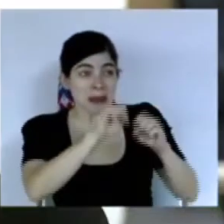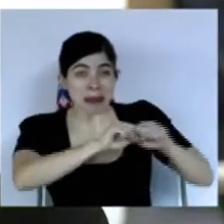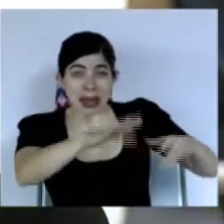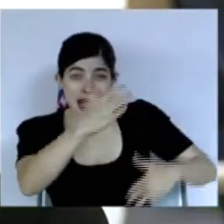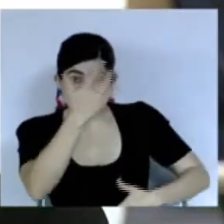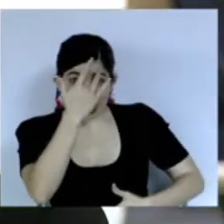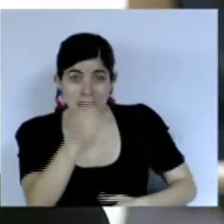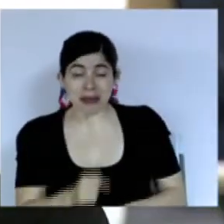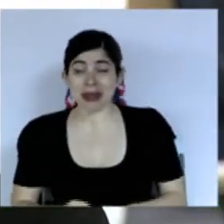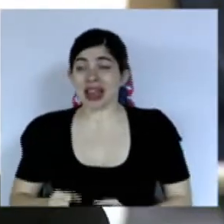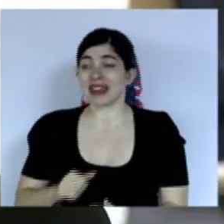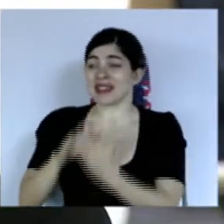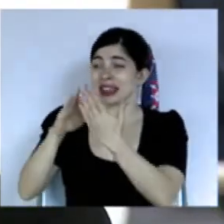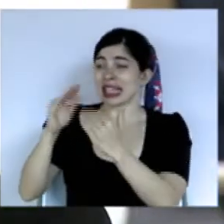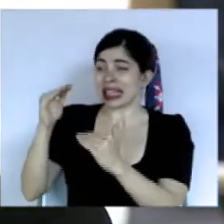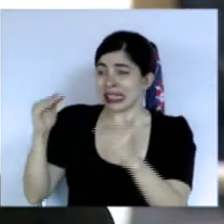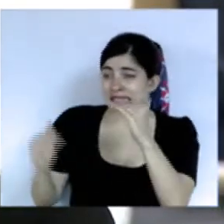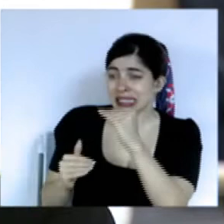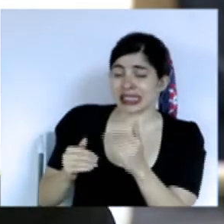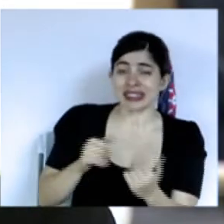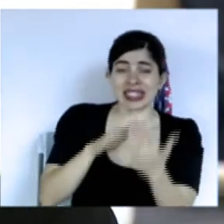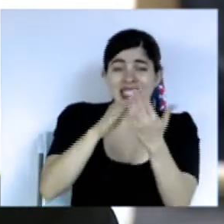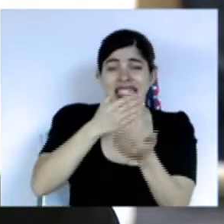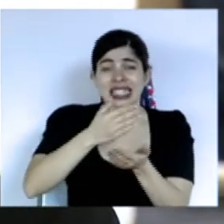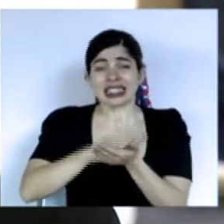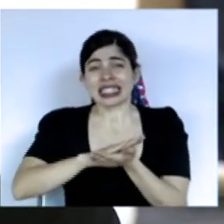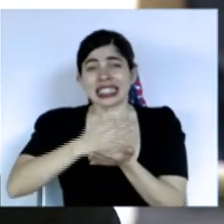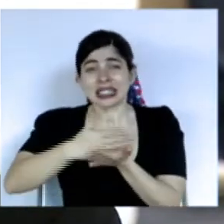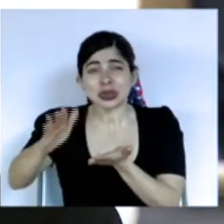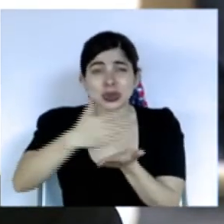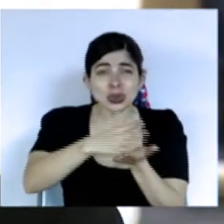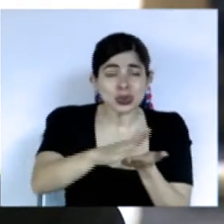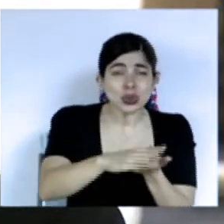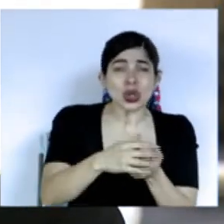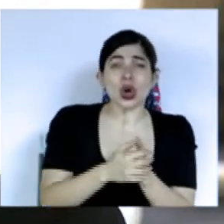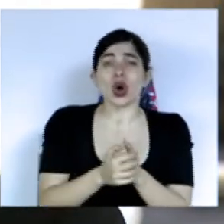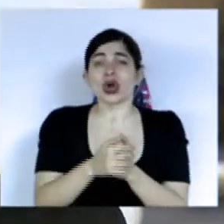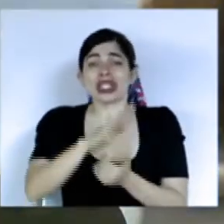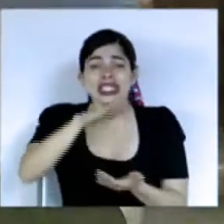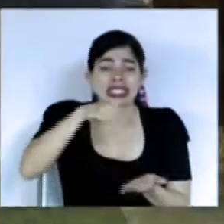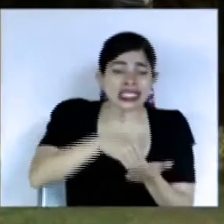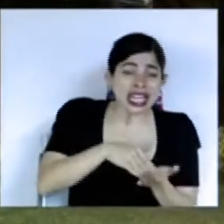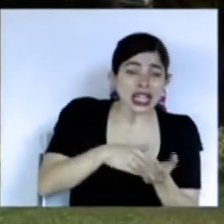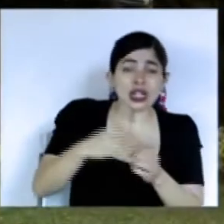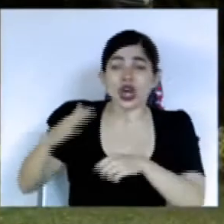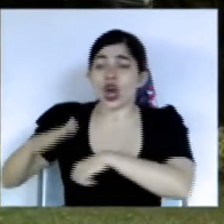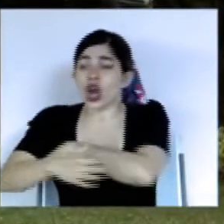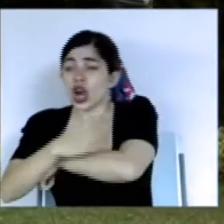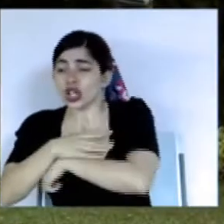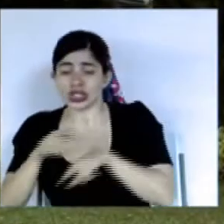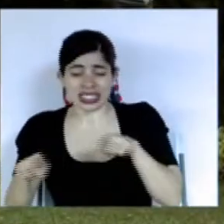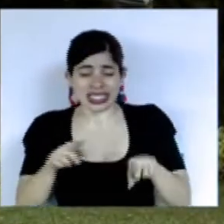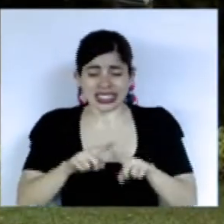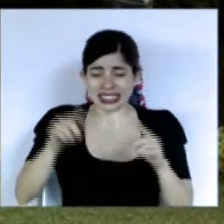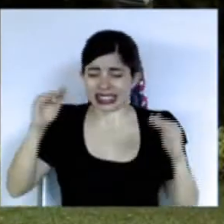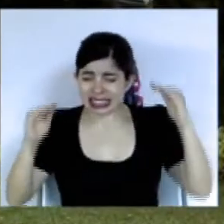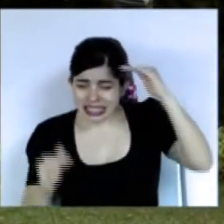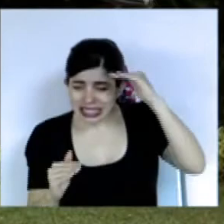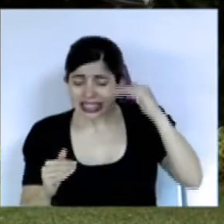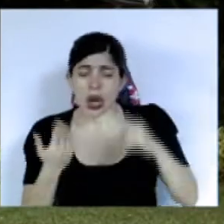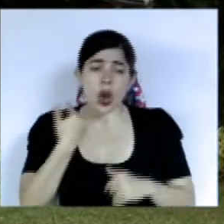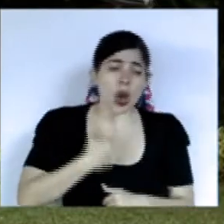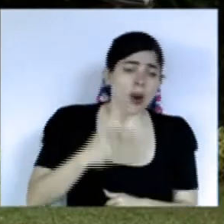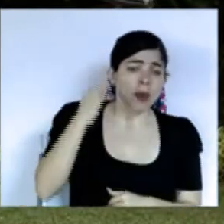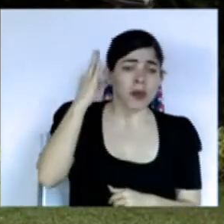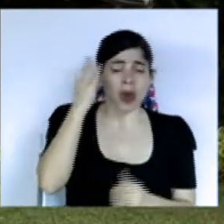frente a la desigualdad frente a la exclusión frente a la desigualdad entre el centro y las costas frente a la desigualdad entre